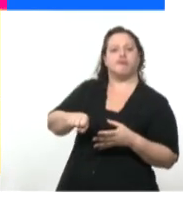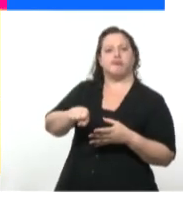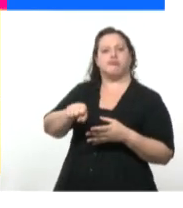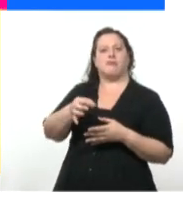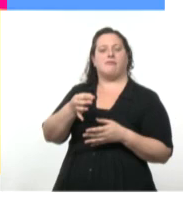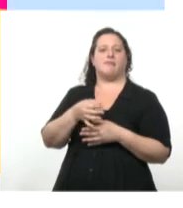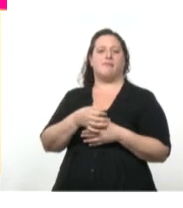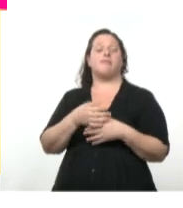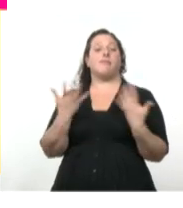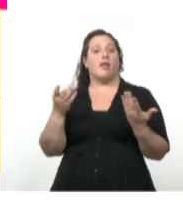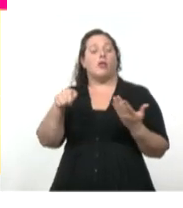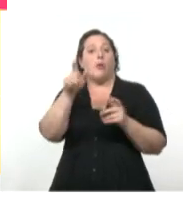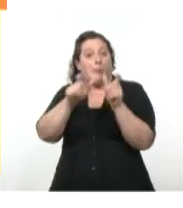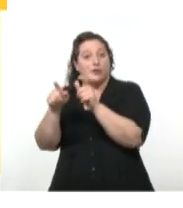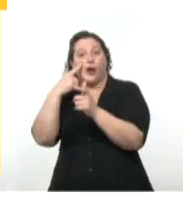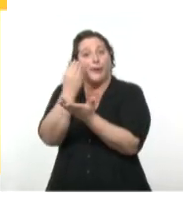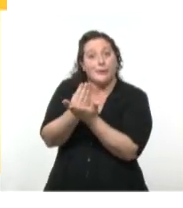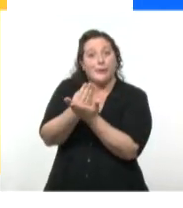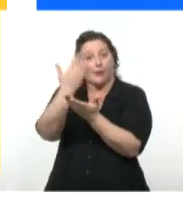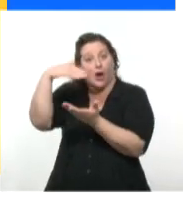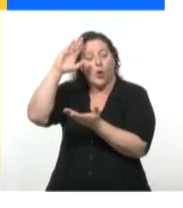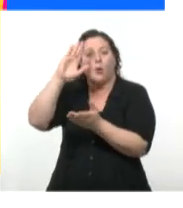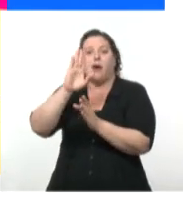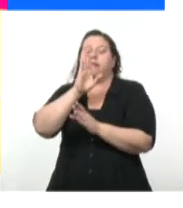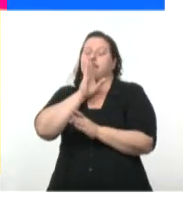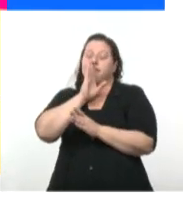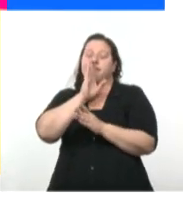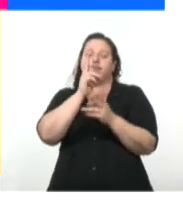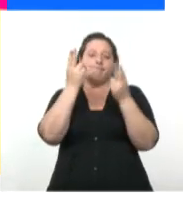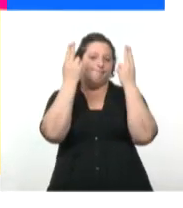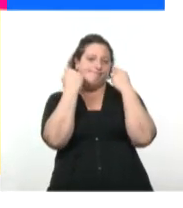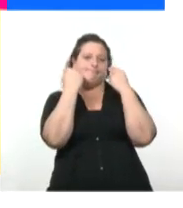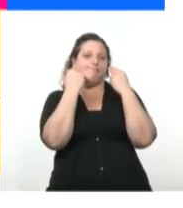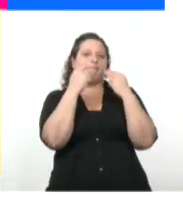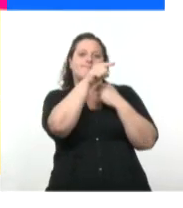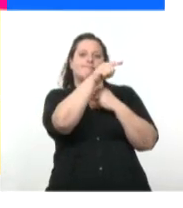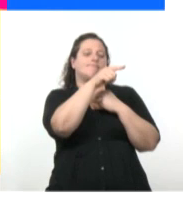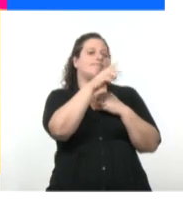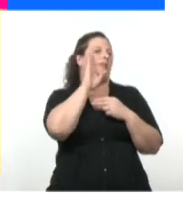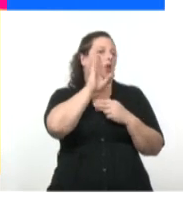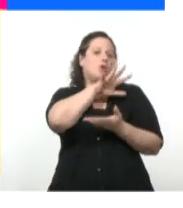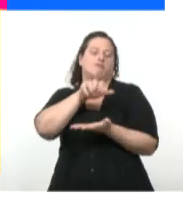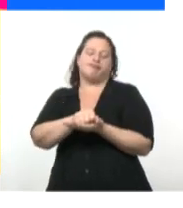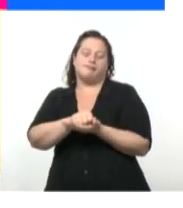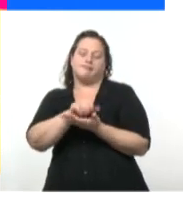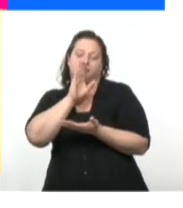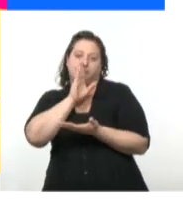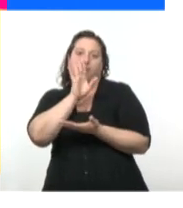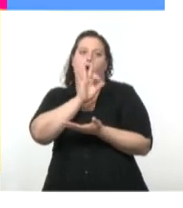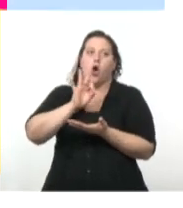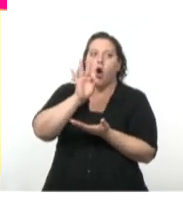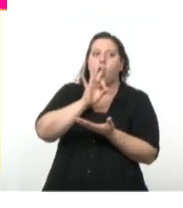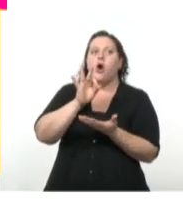Los cubanos se ven obligados a optar por aceptar una ocupación lisa y llana de los estadounidenses, obtener una república